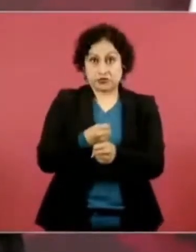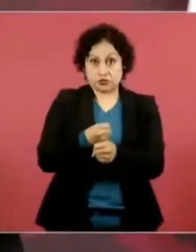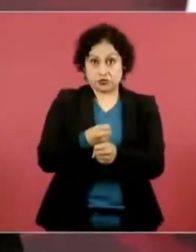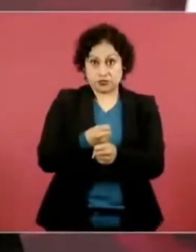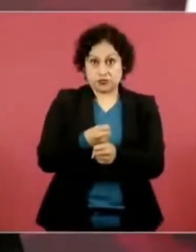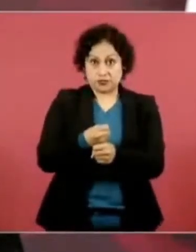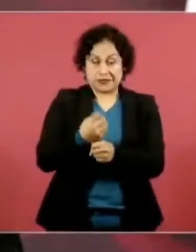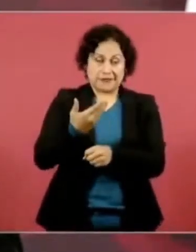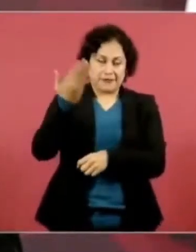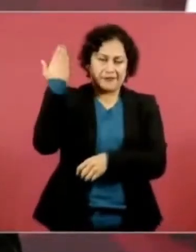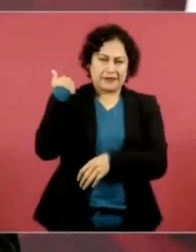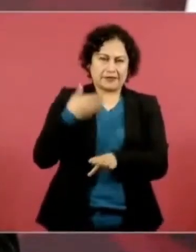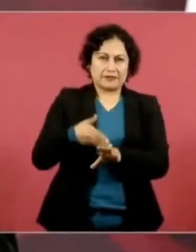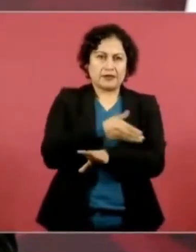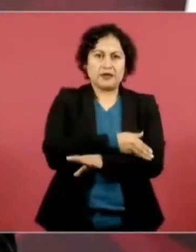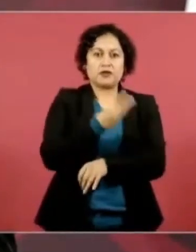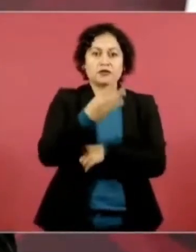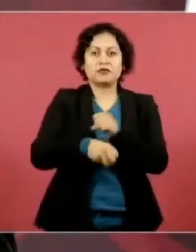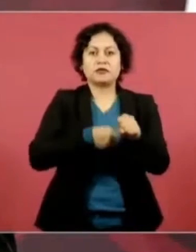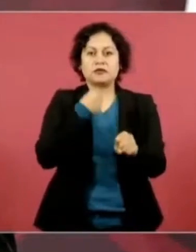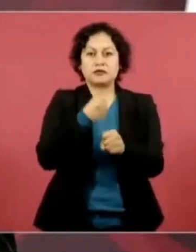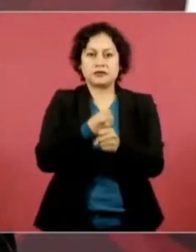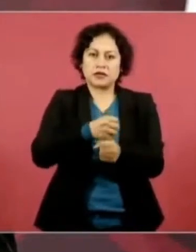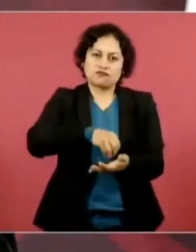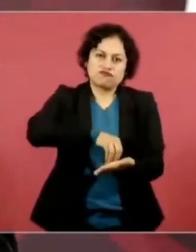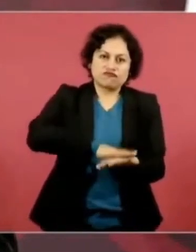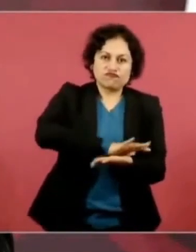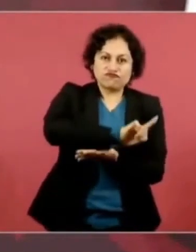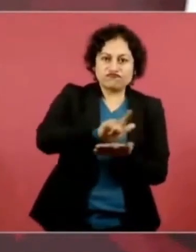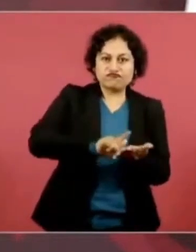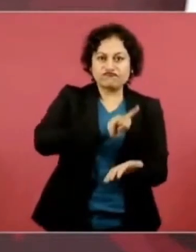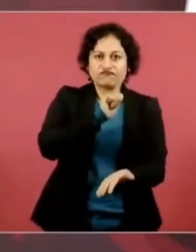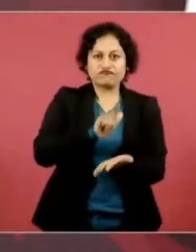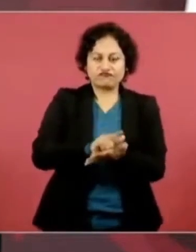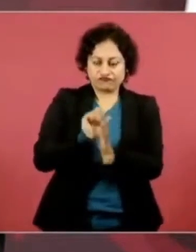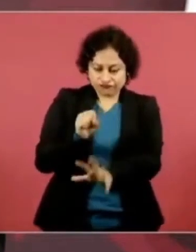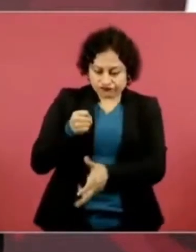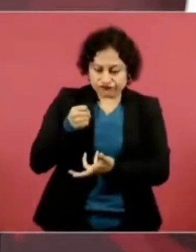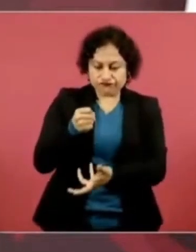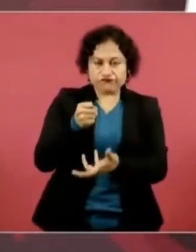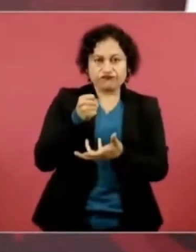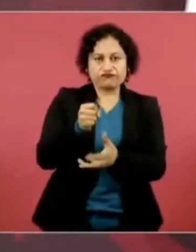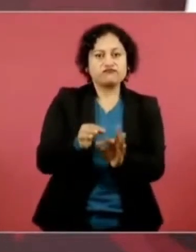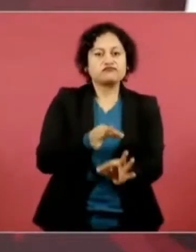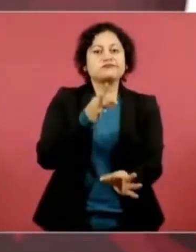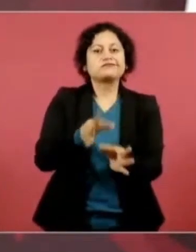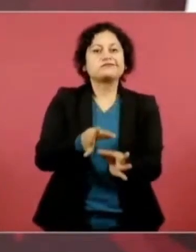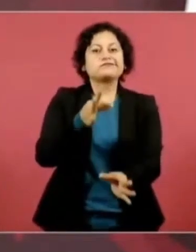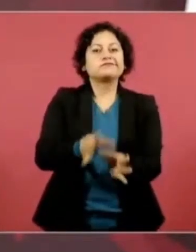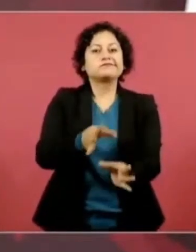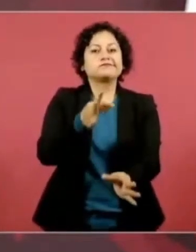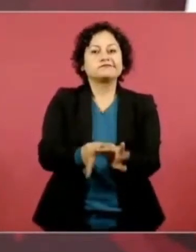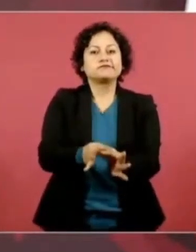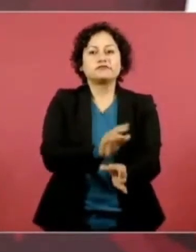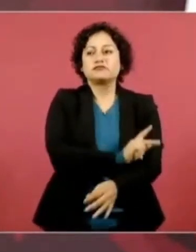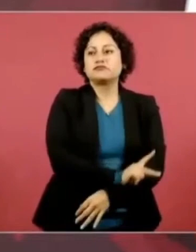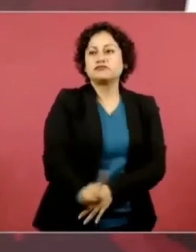en el Congreso por unanimidad.